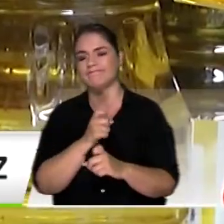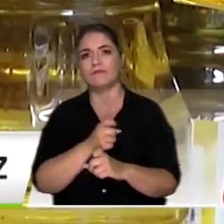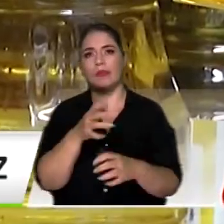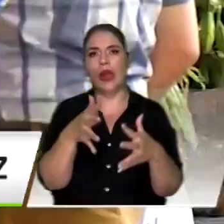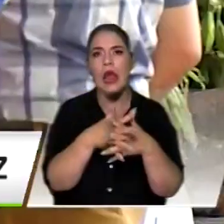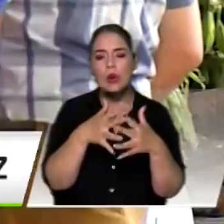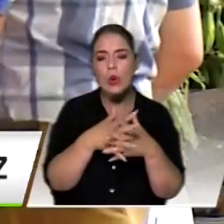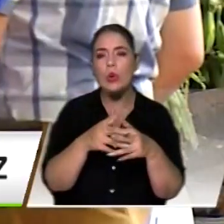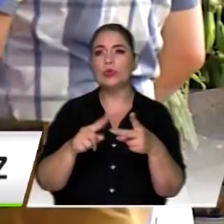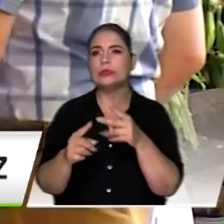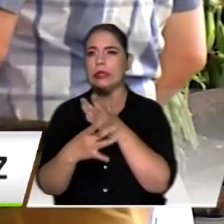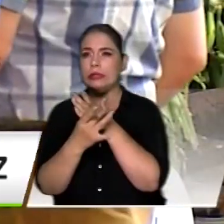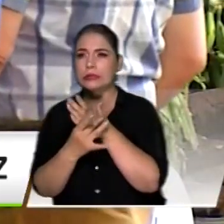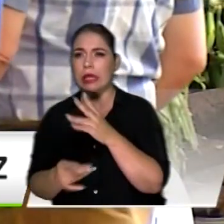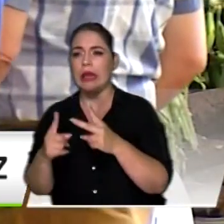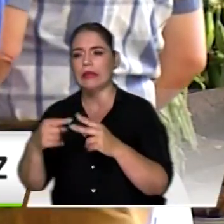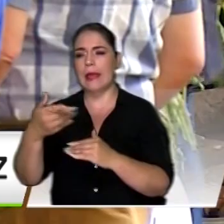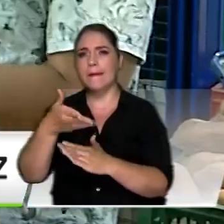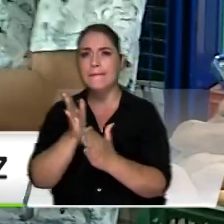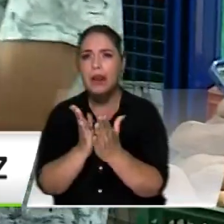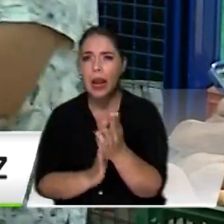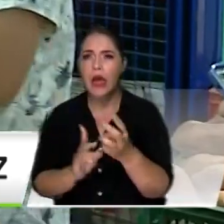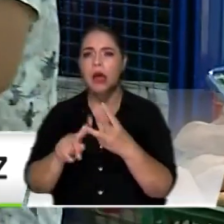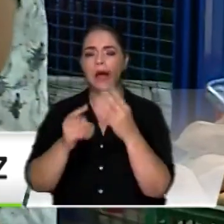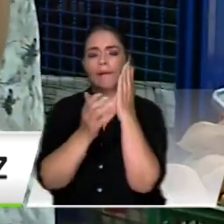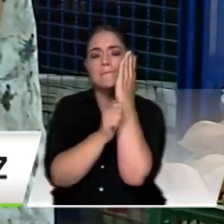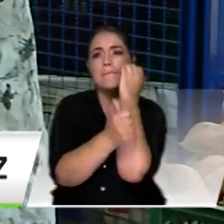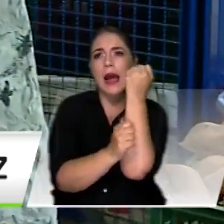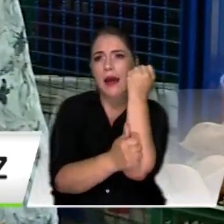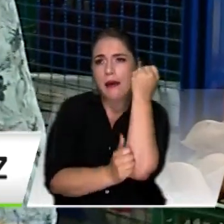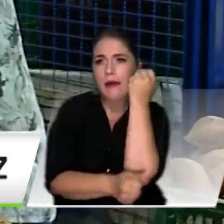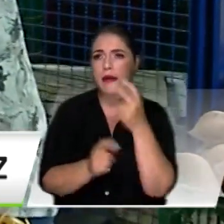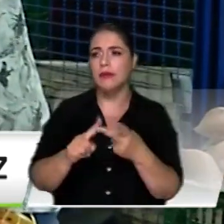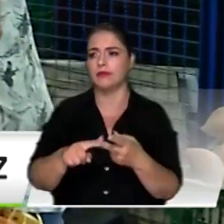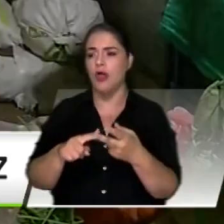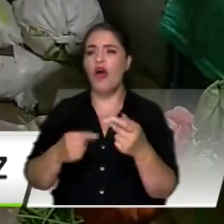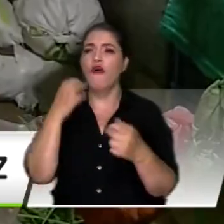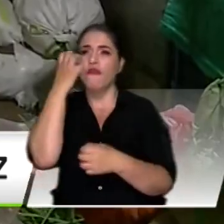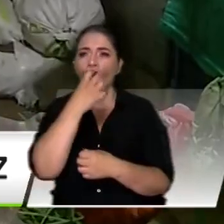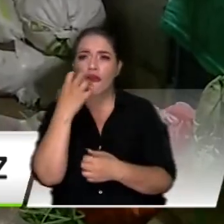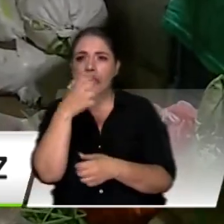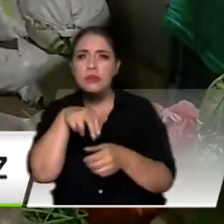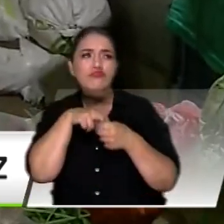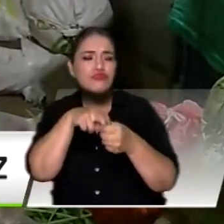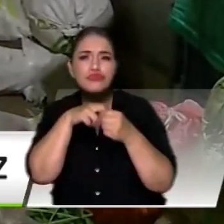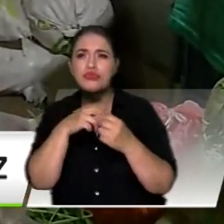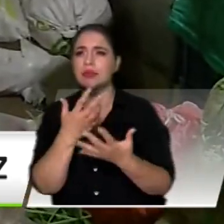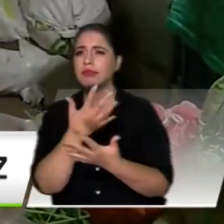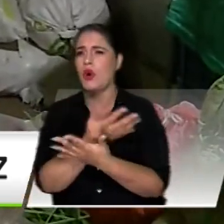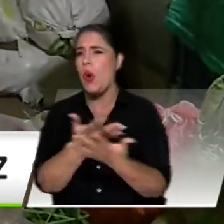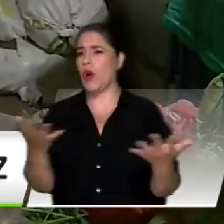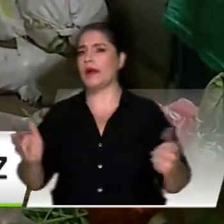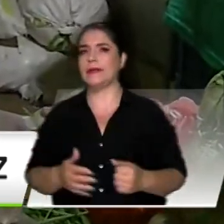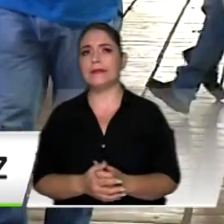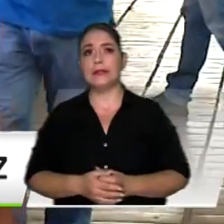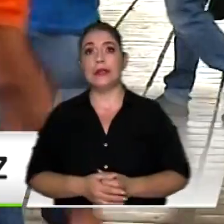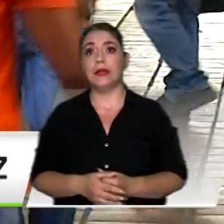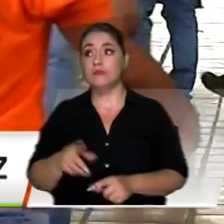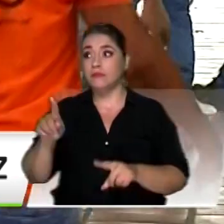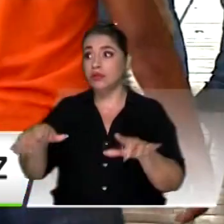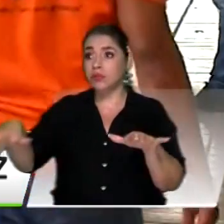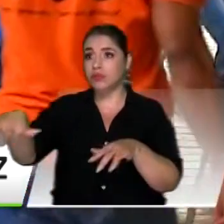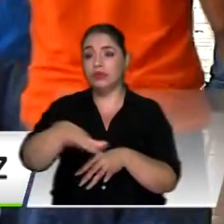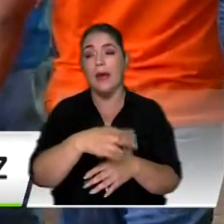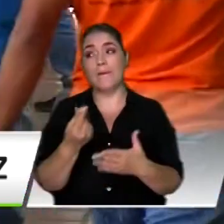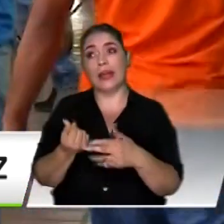aceite vegetal, plátano, maíz y el transporte de frutas, entre otros. Esto podría afectar el abastecimiento de las centrales de abasto y